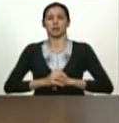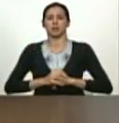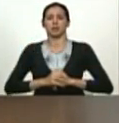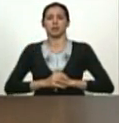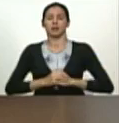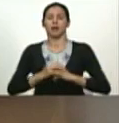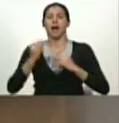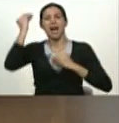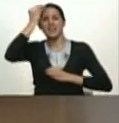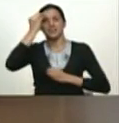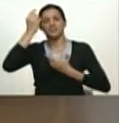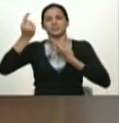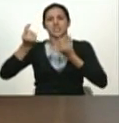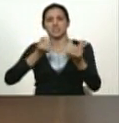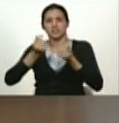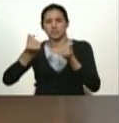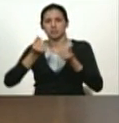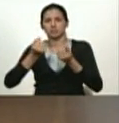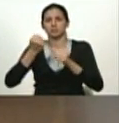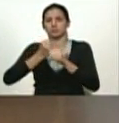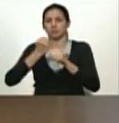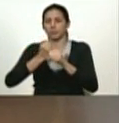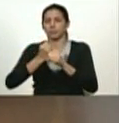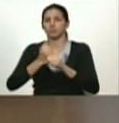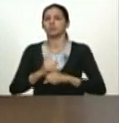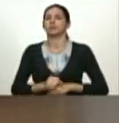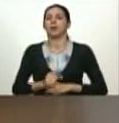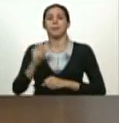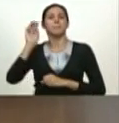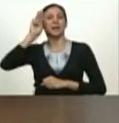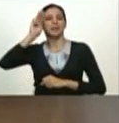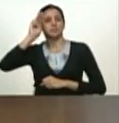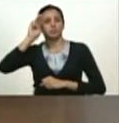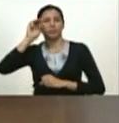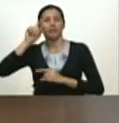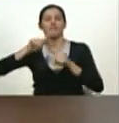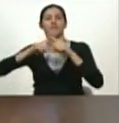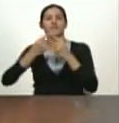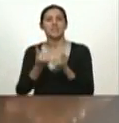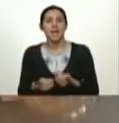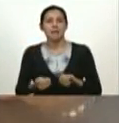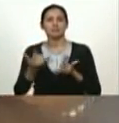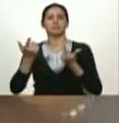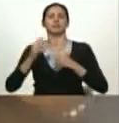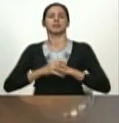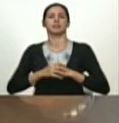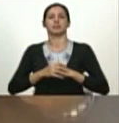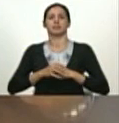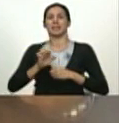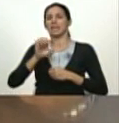financiero trabajo econométrico maestro en finanzas gran conocedor de la econometría